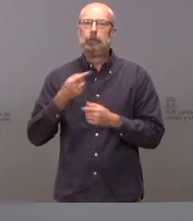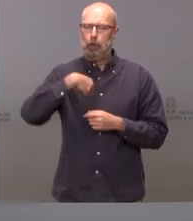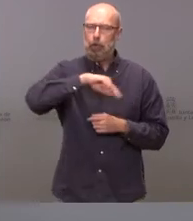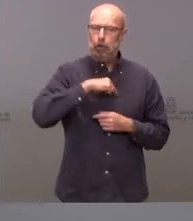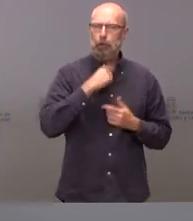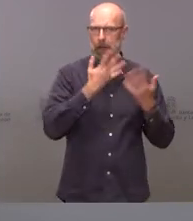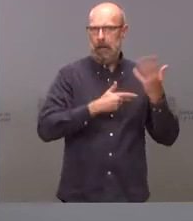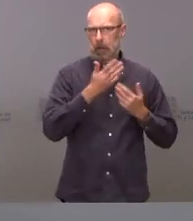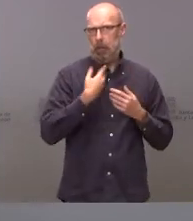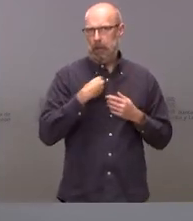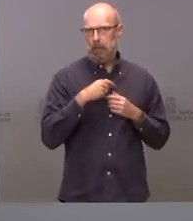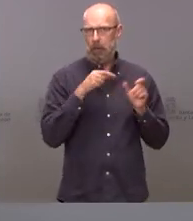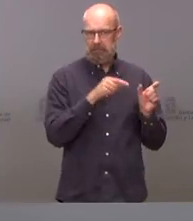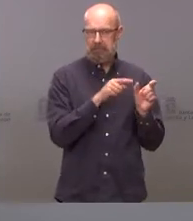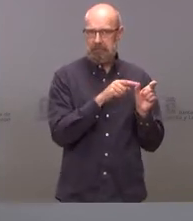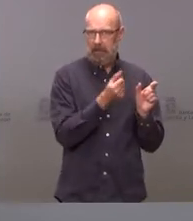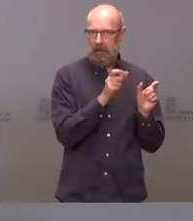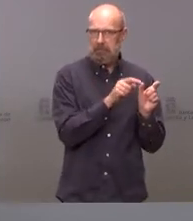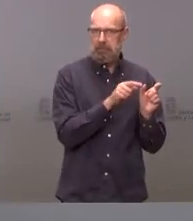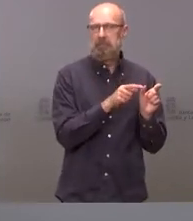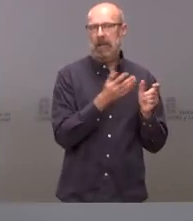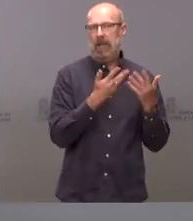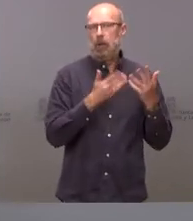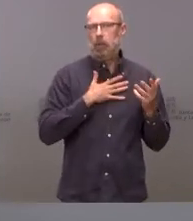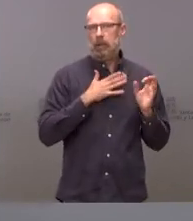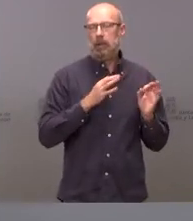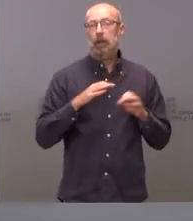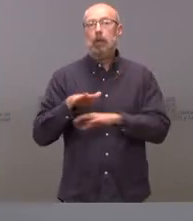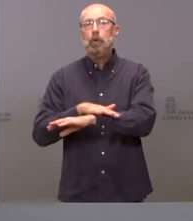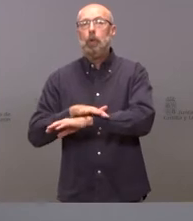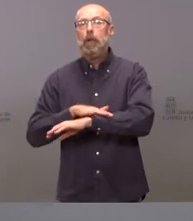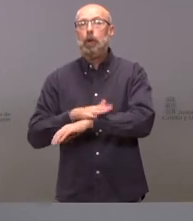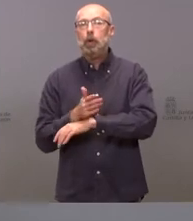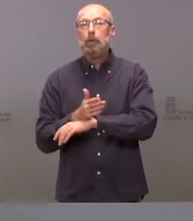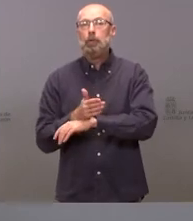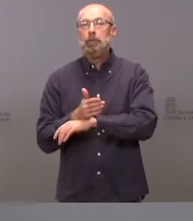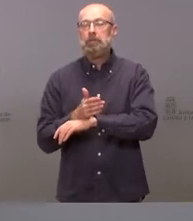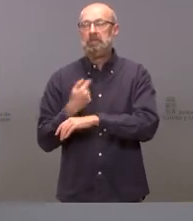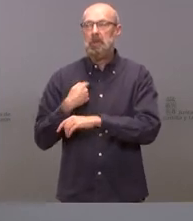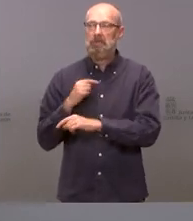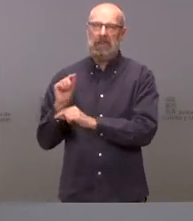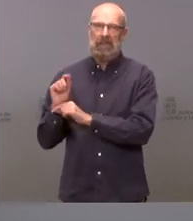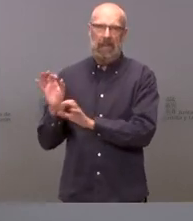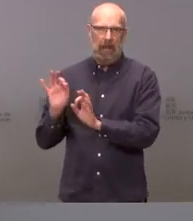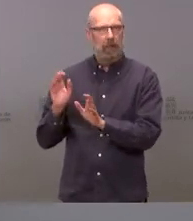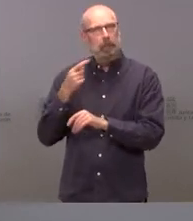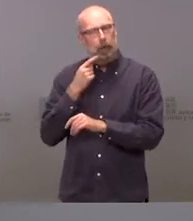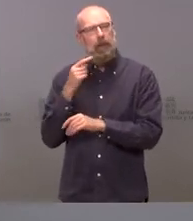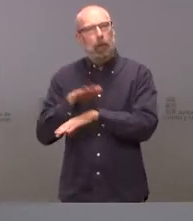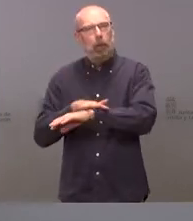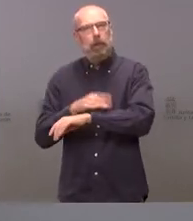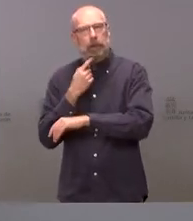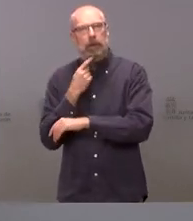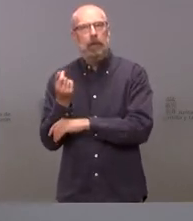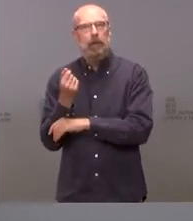en ese importe el gobierno ha decidido cosa que nosotros no criticamos extender esa